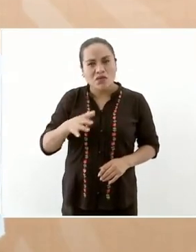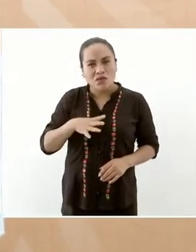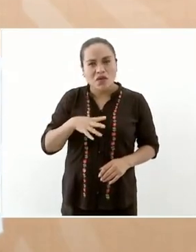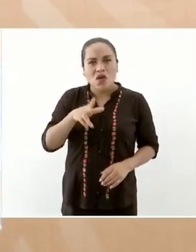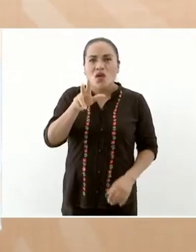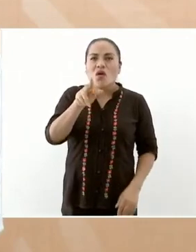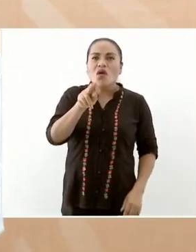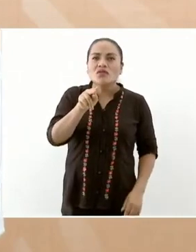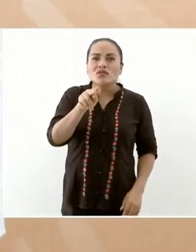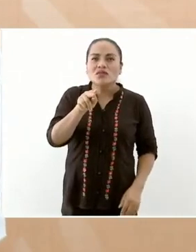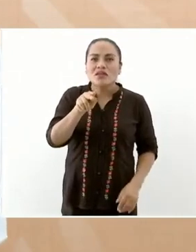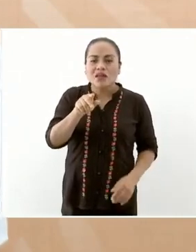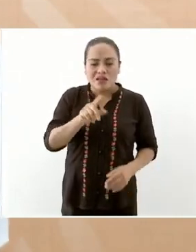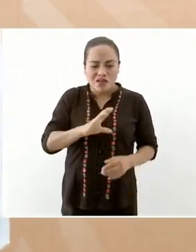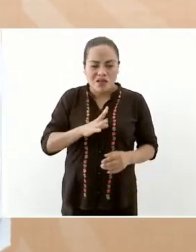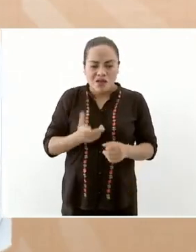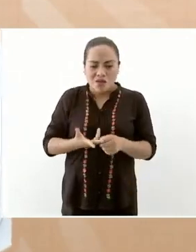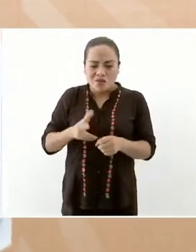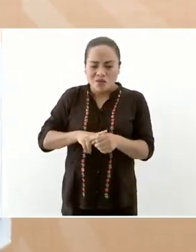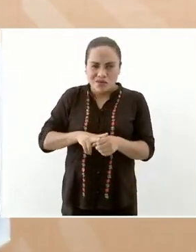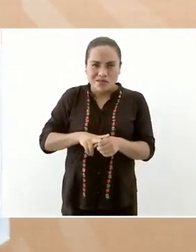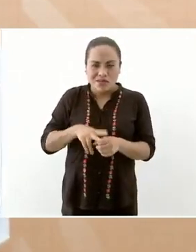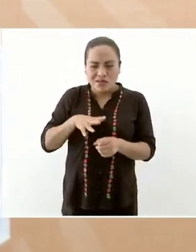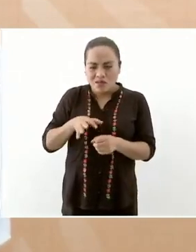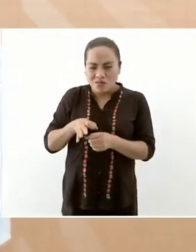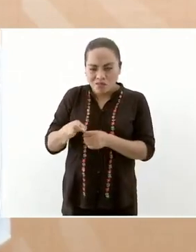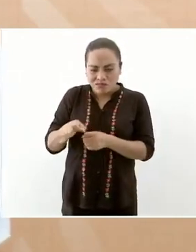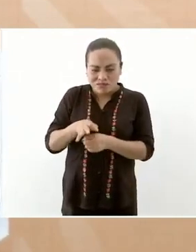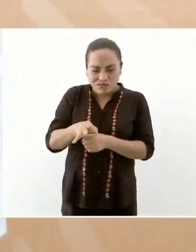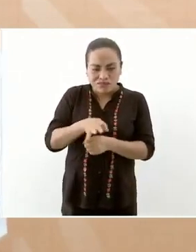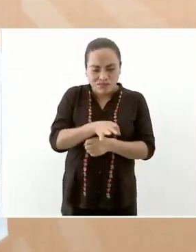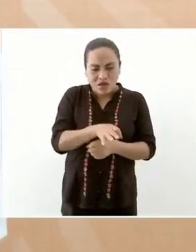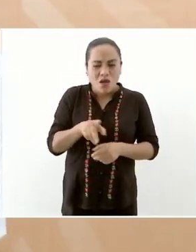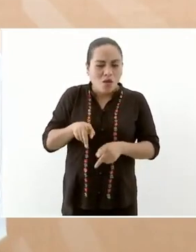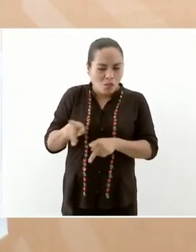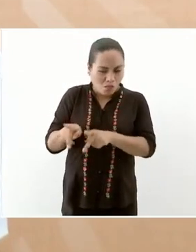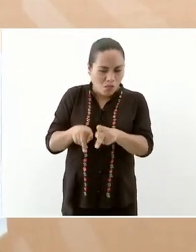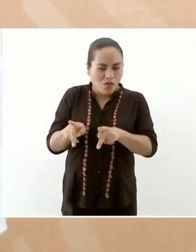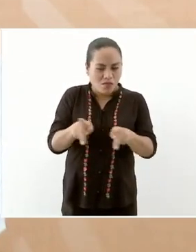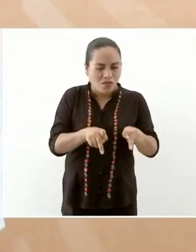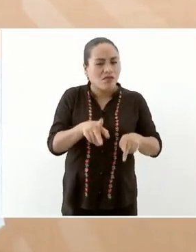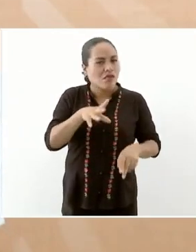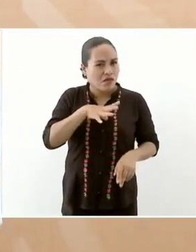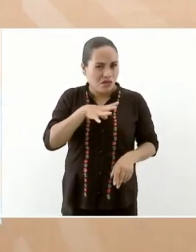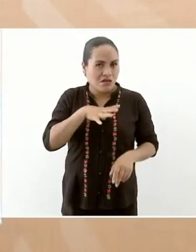80 hospitales con unidades médicas rurales y ese programa